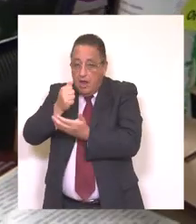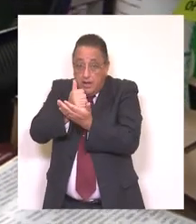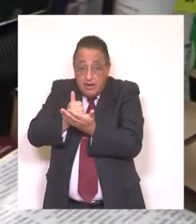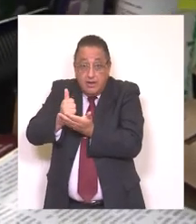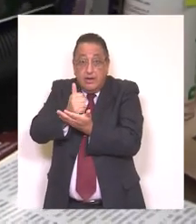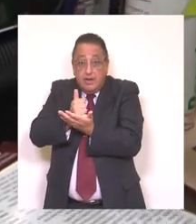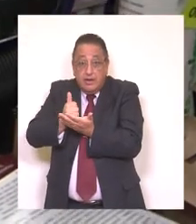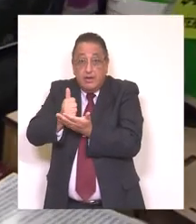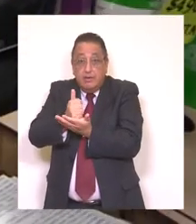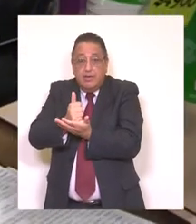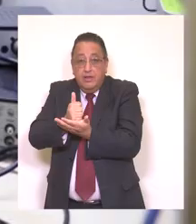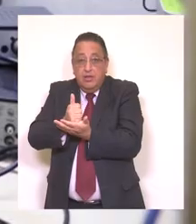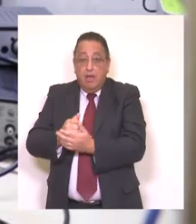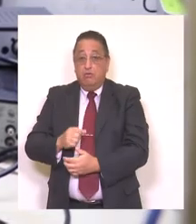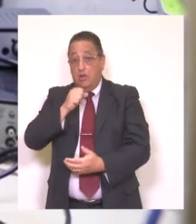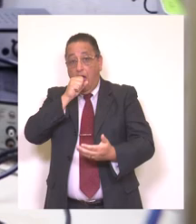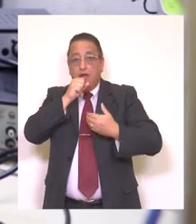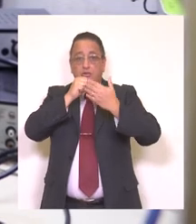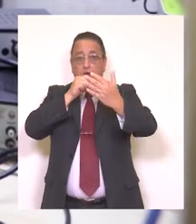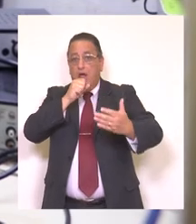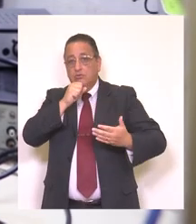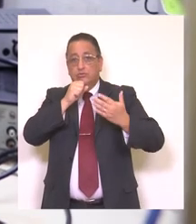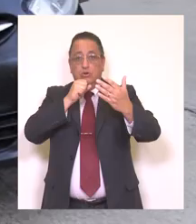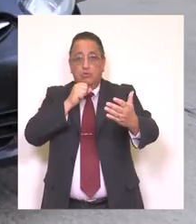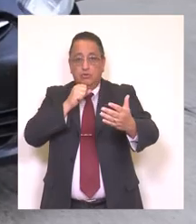Farmacéuticos. Comunicadores.